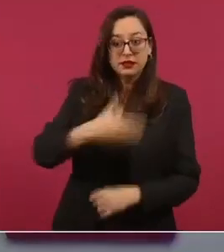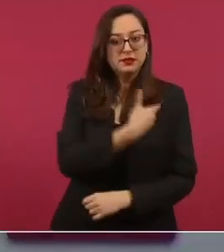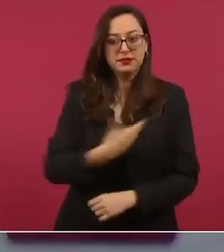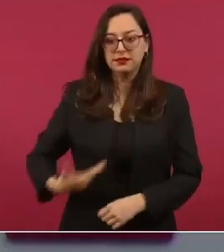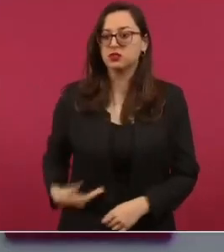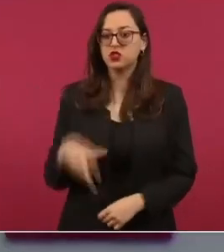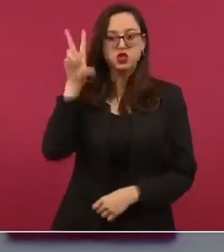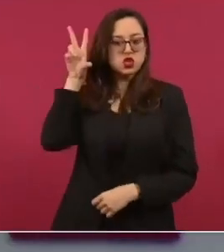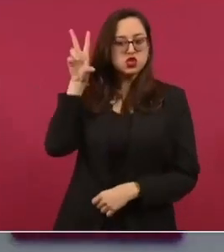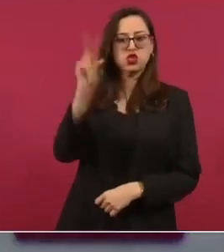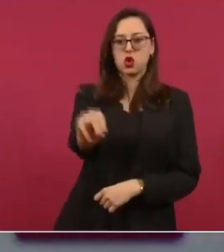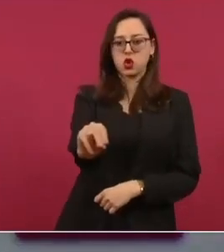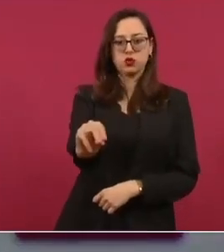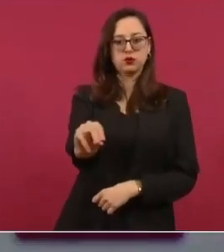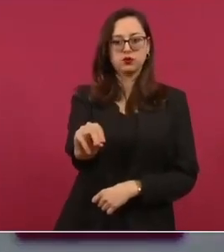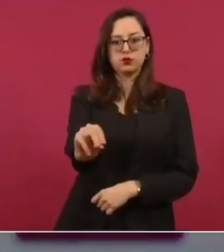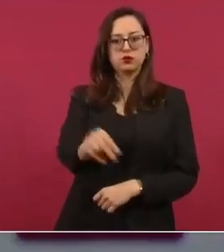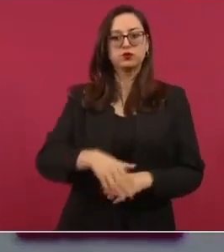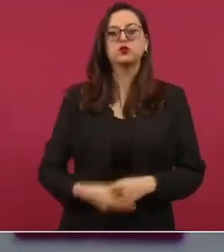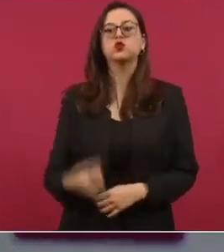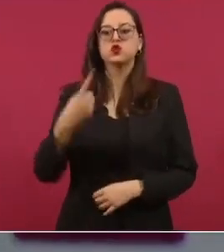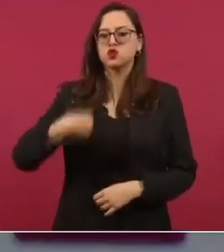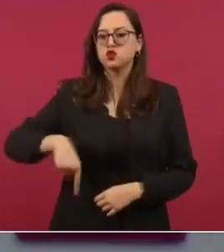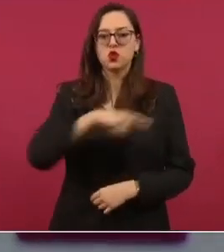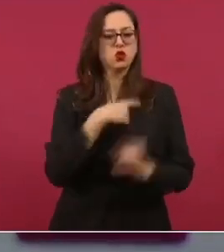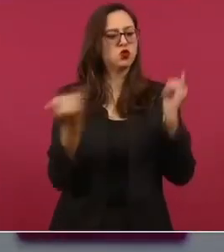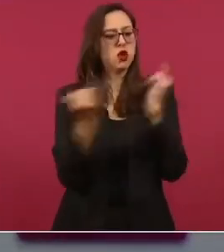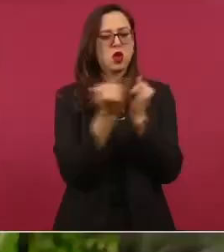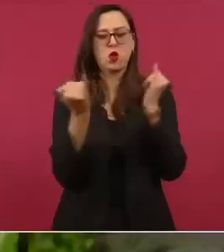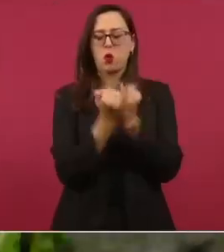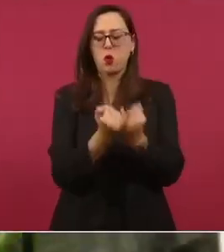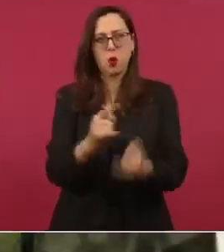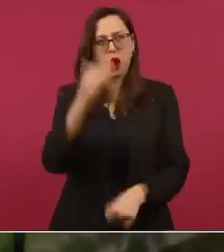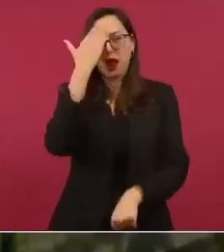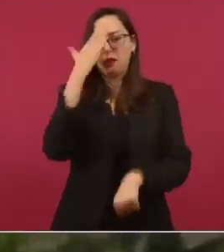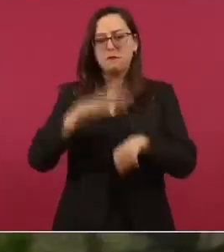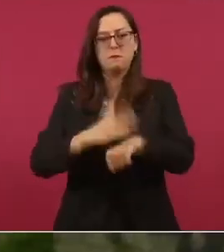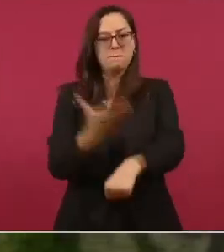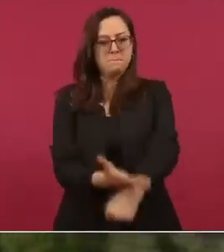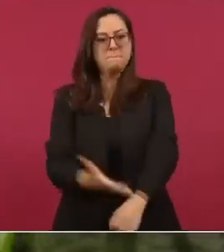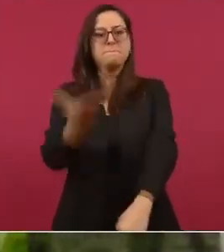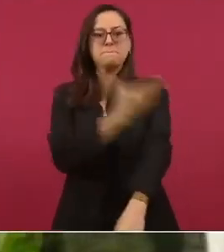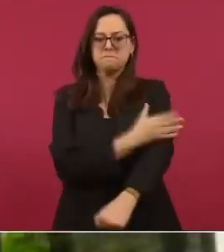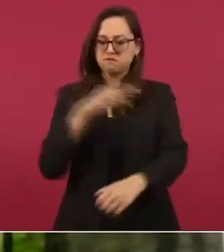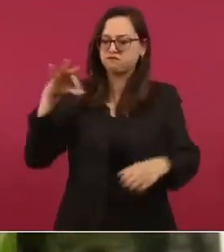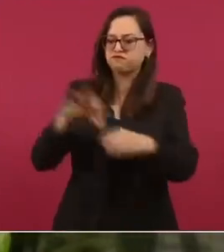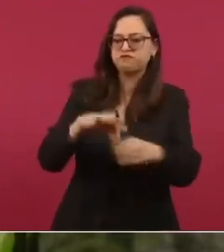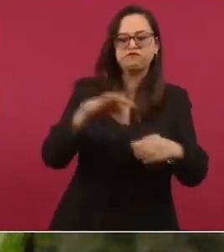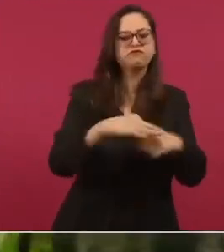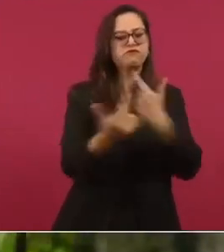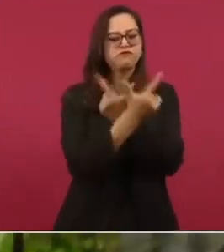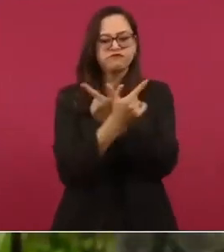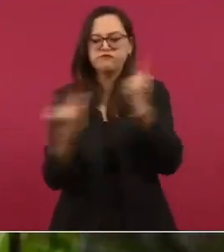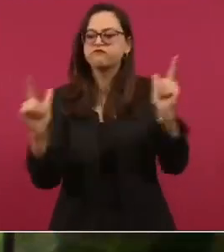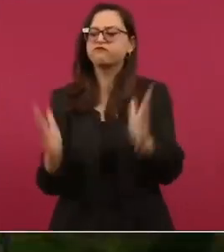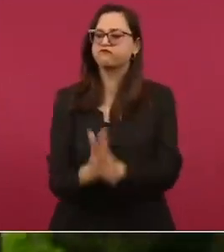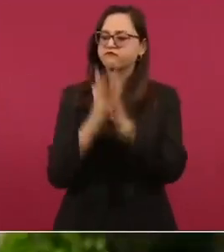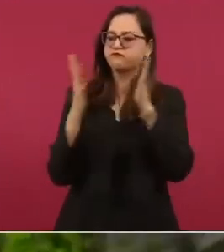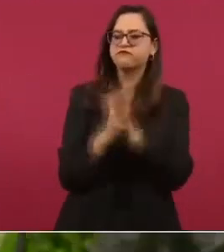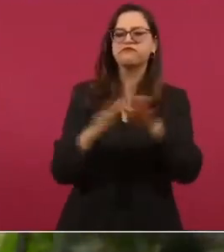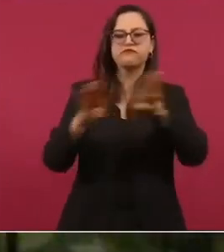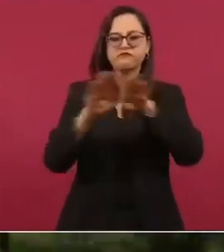somos maderistas sufragio efectivo democracia efectiva